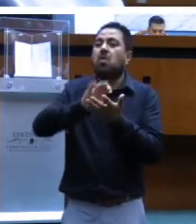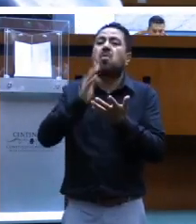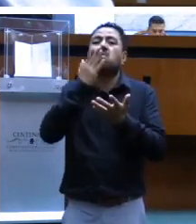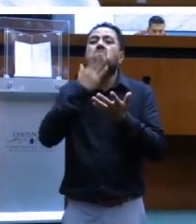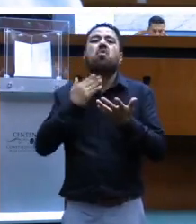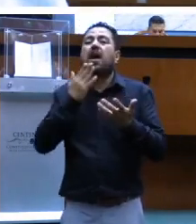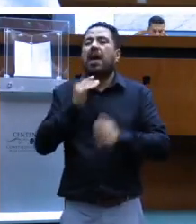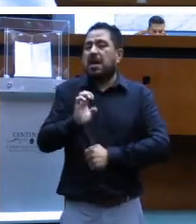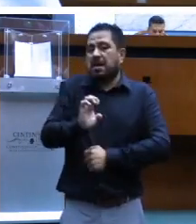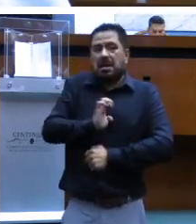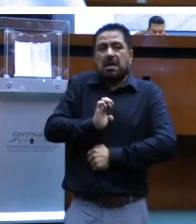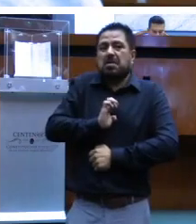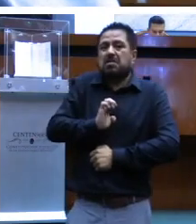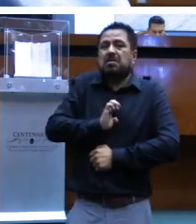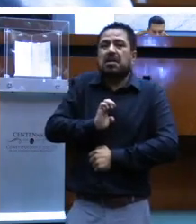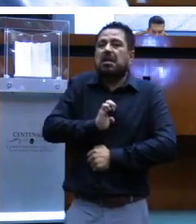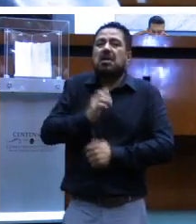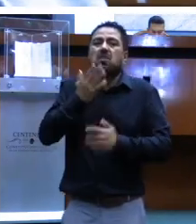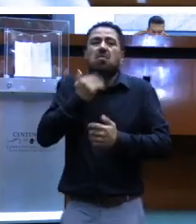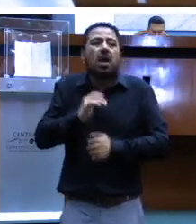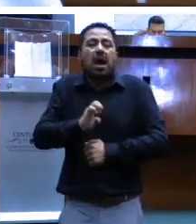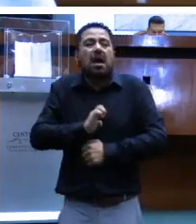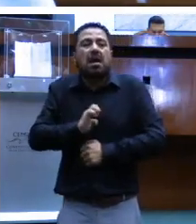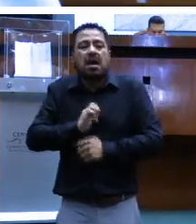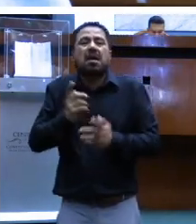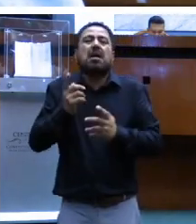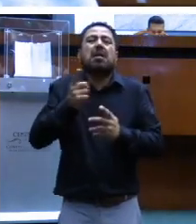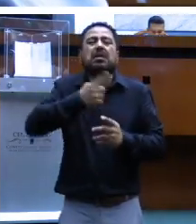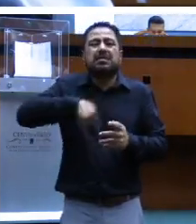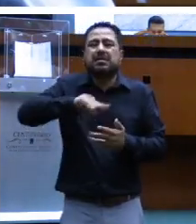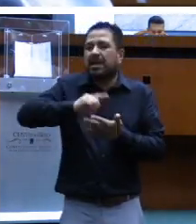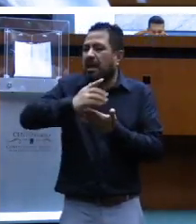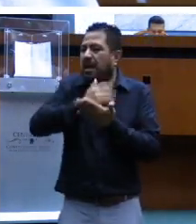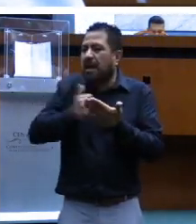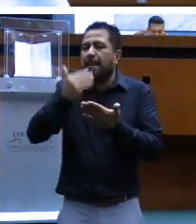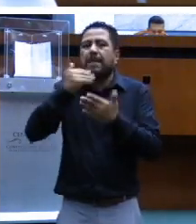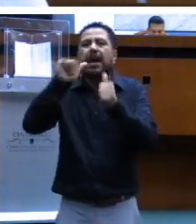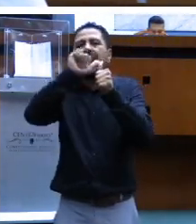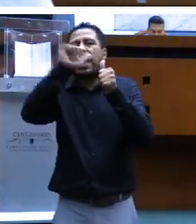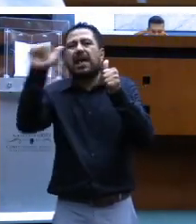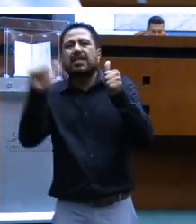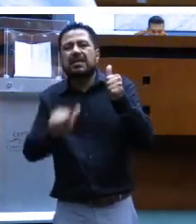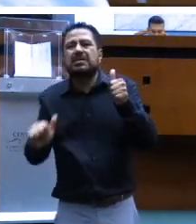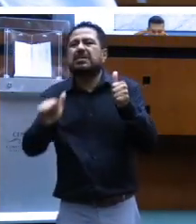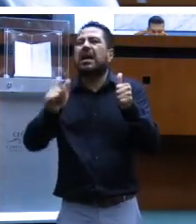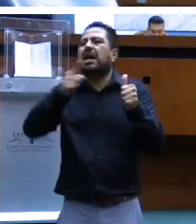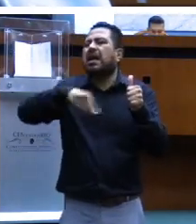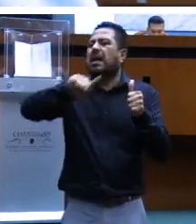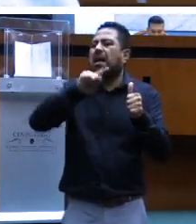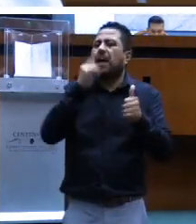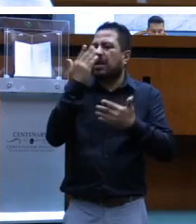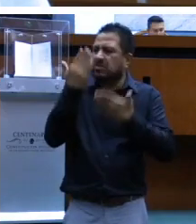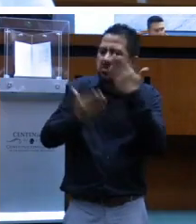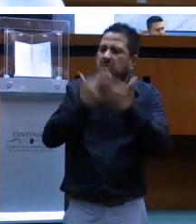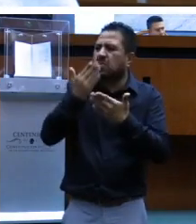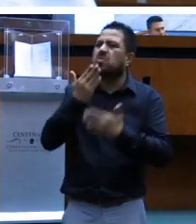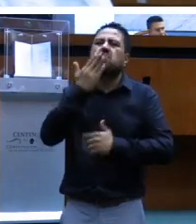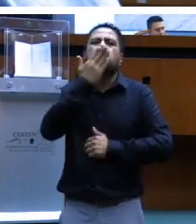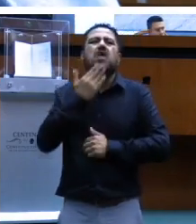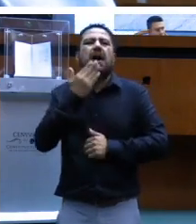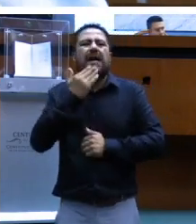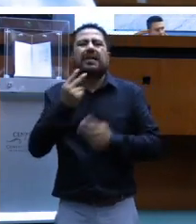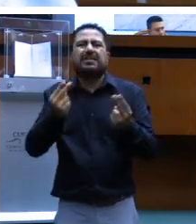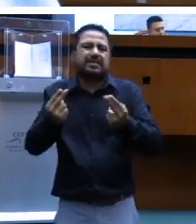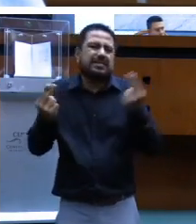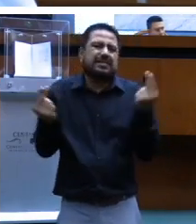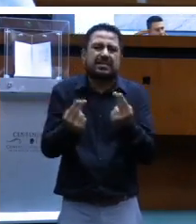ni gente certificada para deportes en el Estado. Garantizar el área artística. Muchas personas no son escolarizadas, pero requieren de